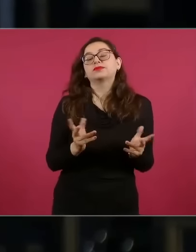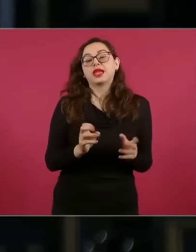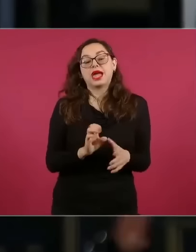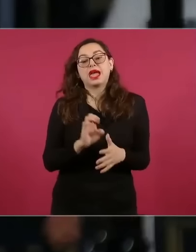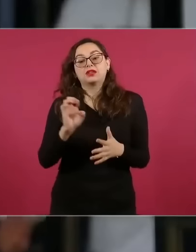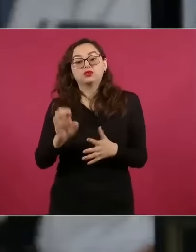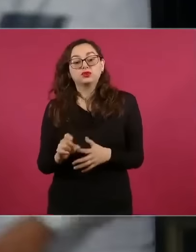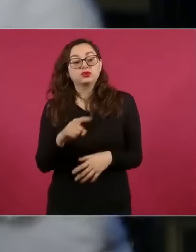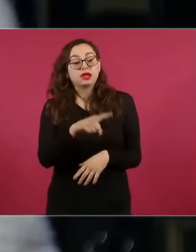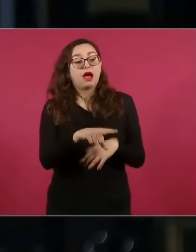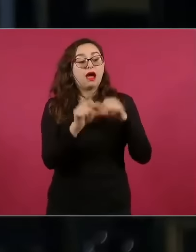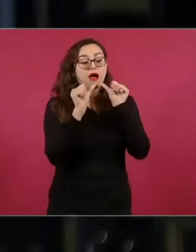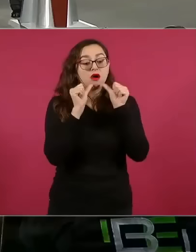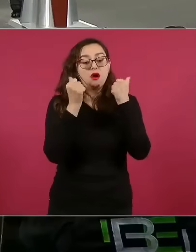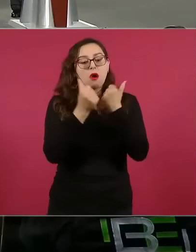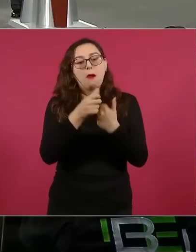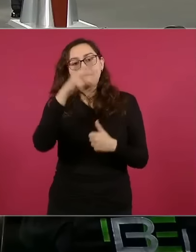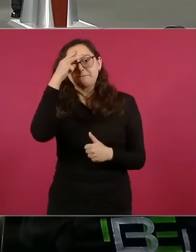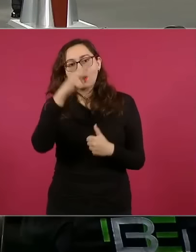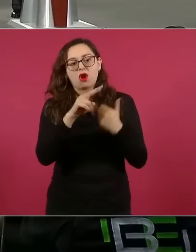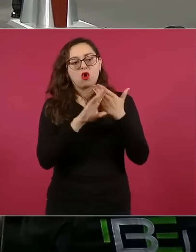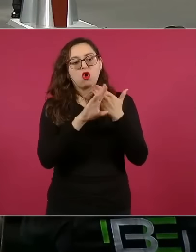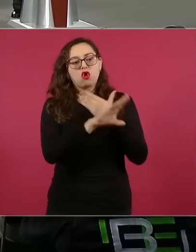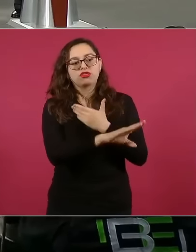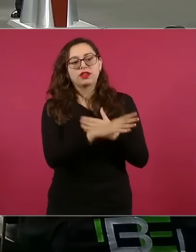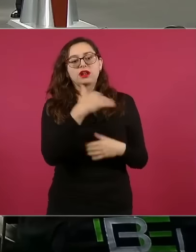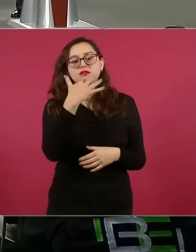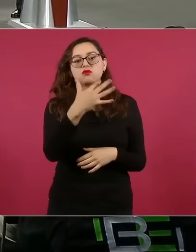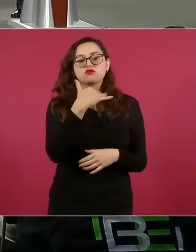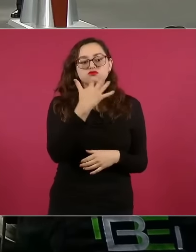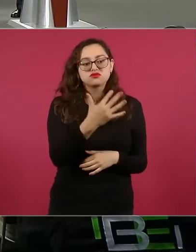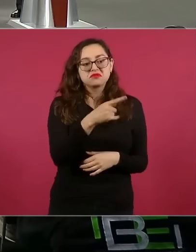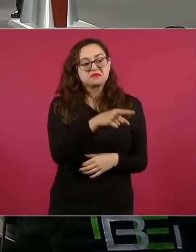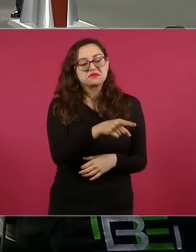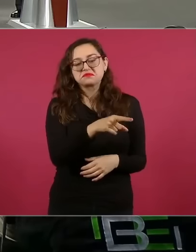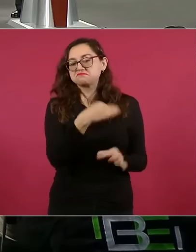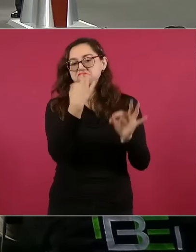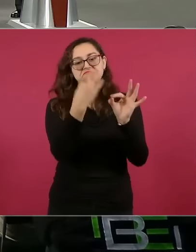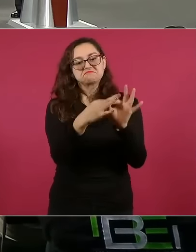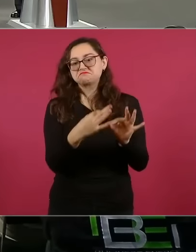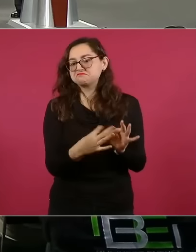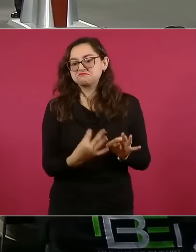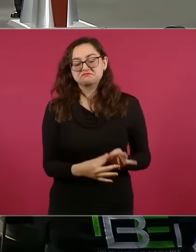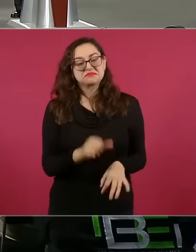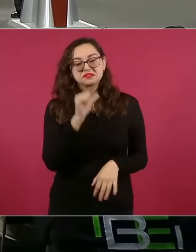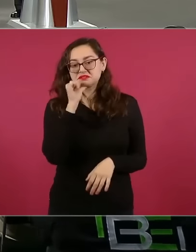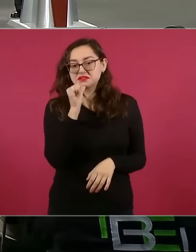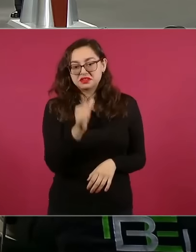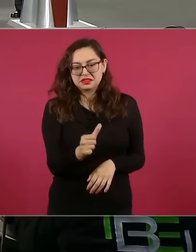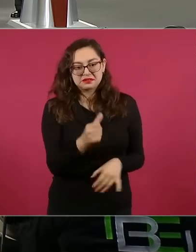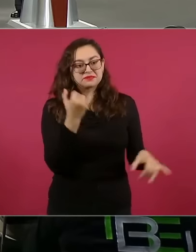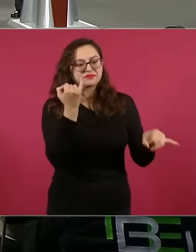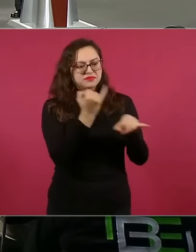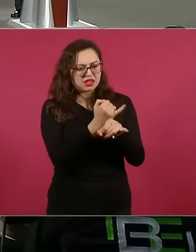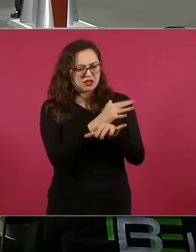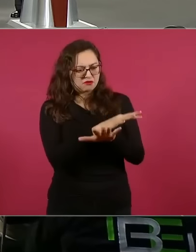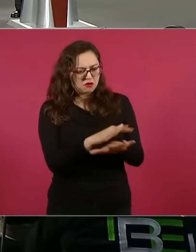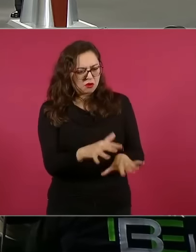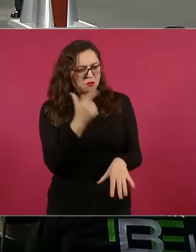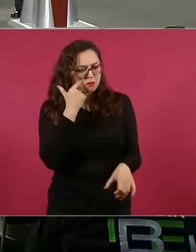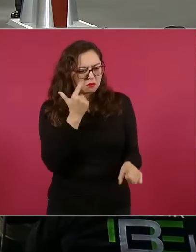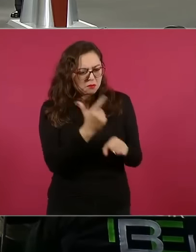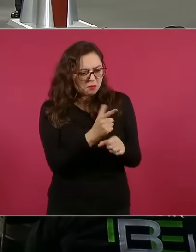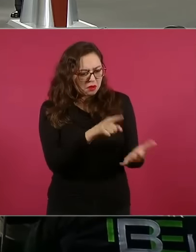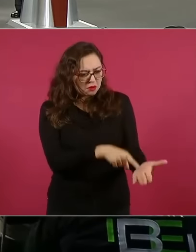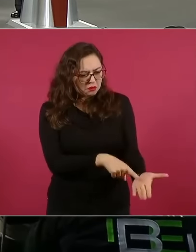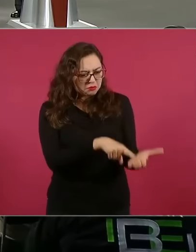la corrupción e impunidad lo que revela es que esto no necesariamente se cumple de acuerdo con la información que presentó el